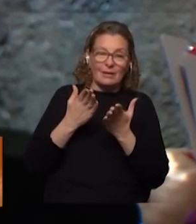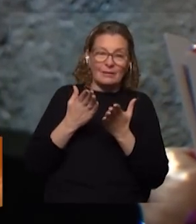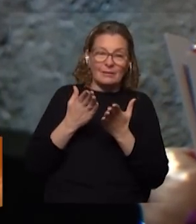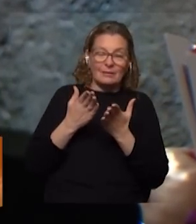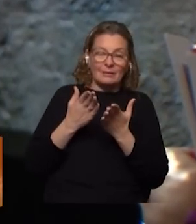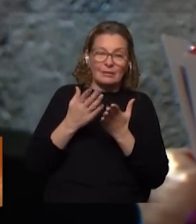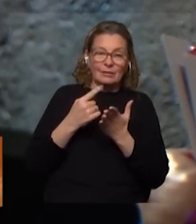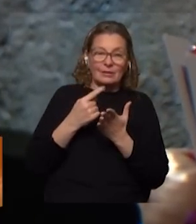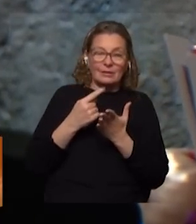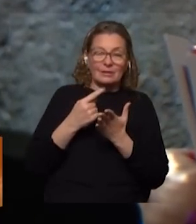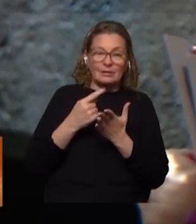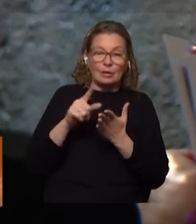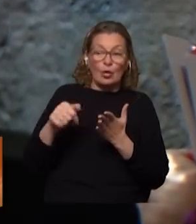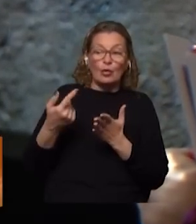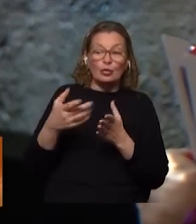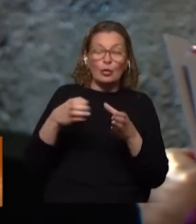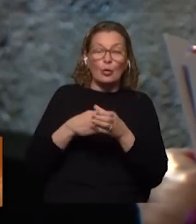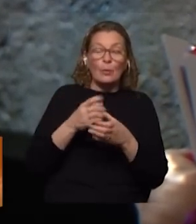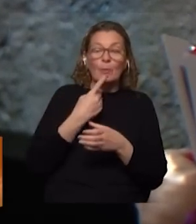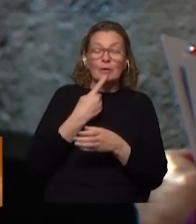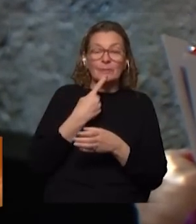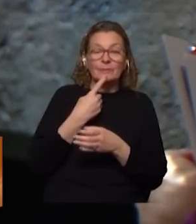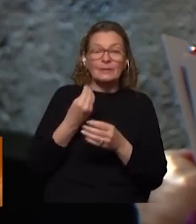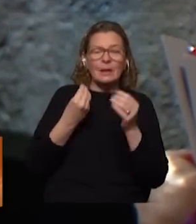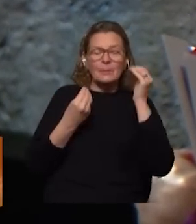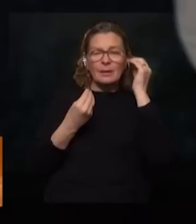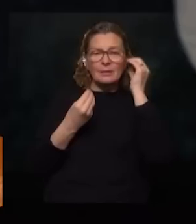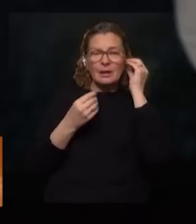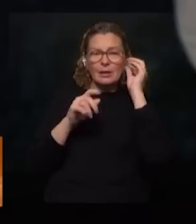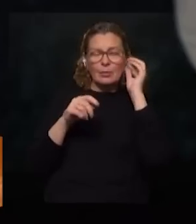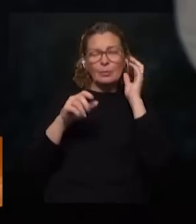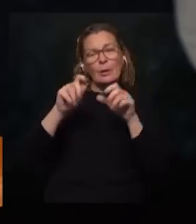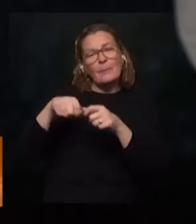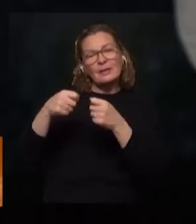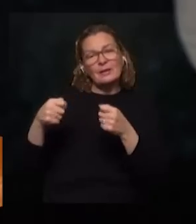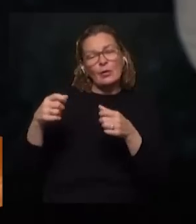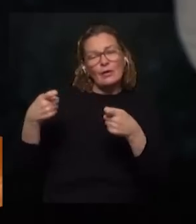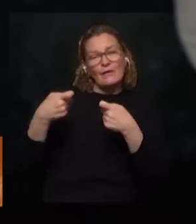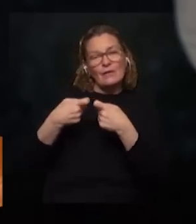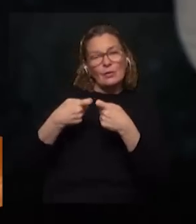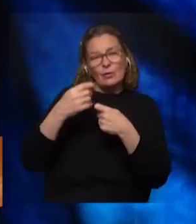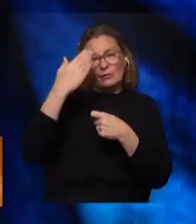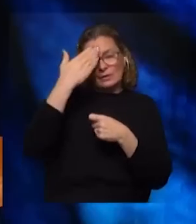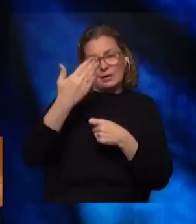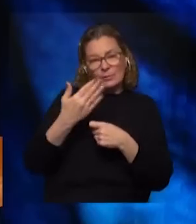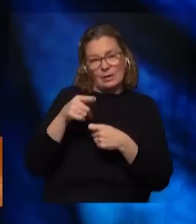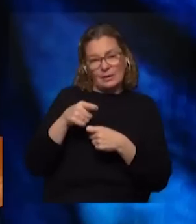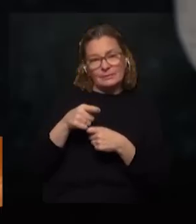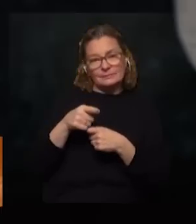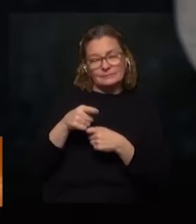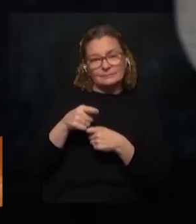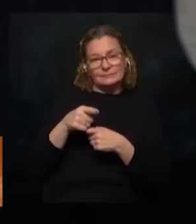el pronunciamiento de los demás partidos ¿qué es lo que pasa respecto al del PIT-CNT en el vínculo con el Frente Amplio? ahí está yendo